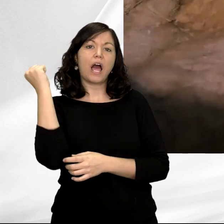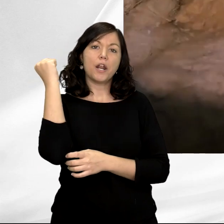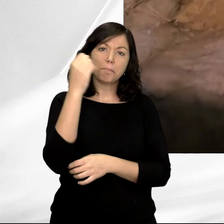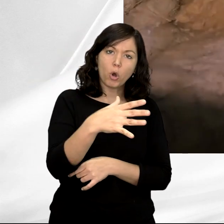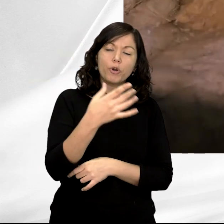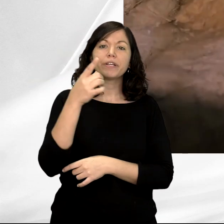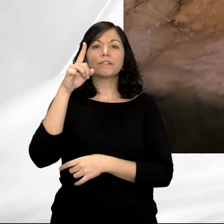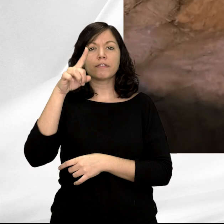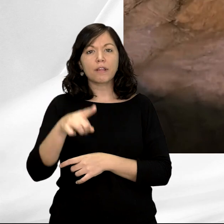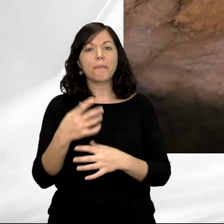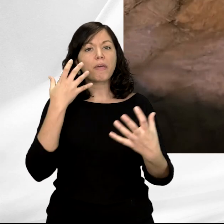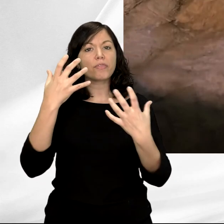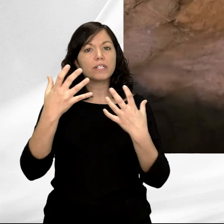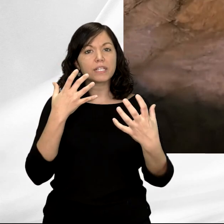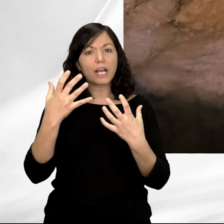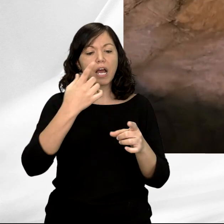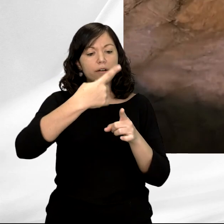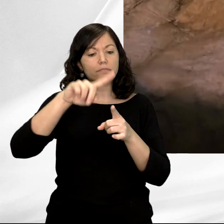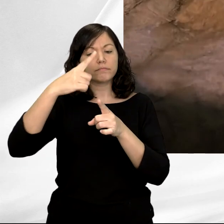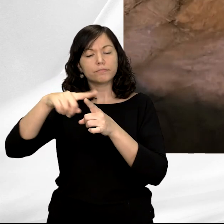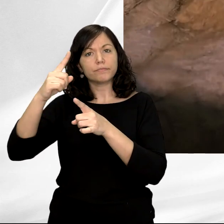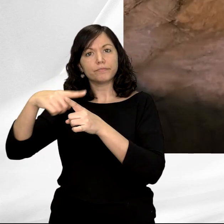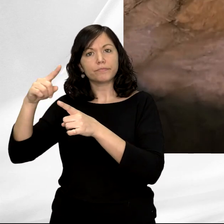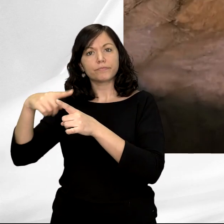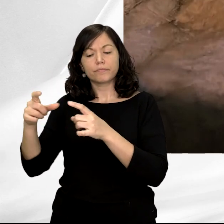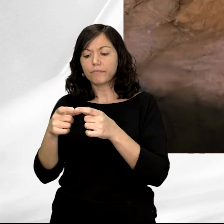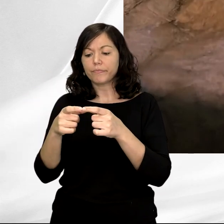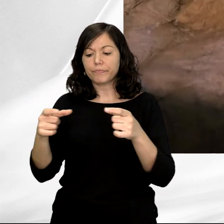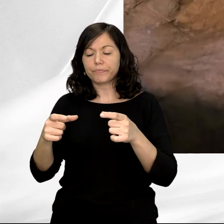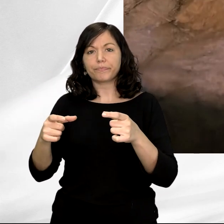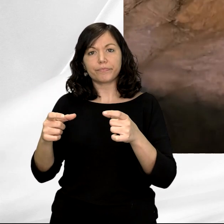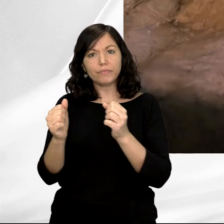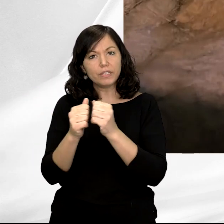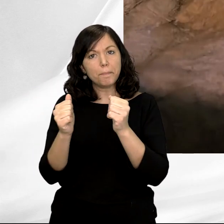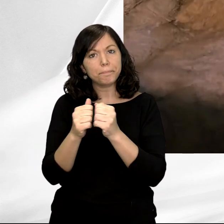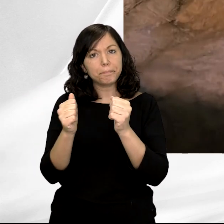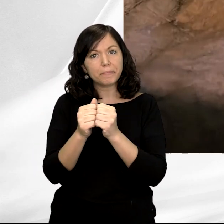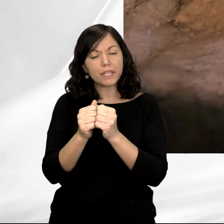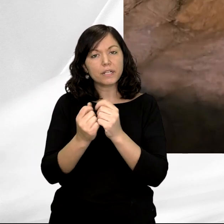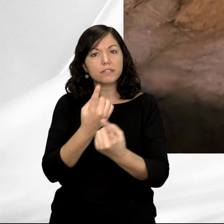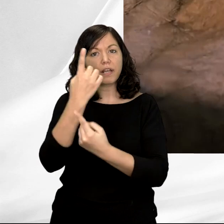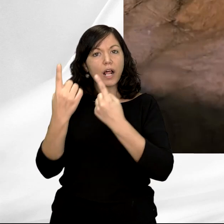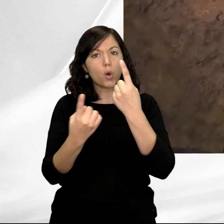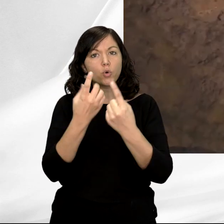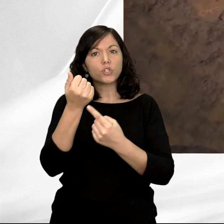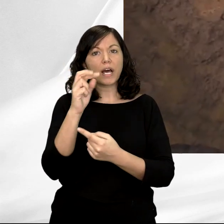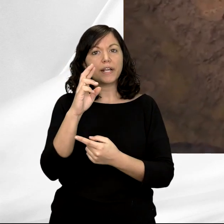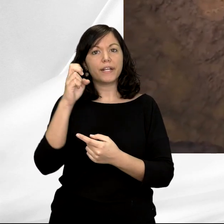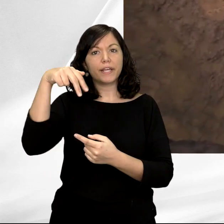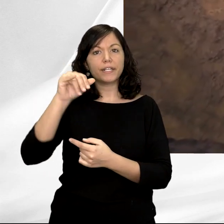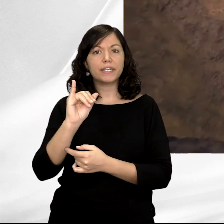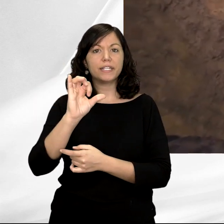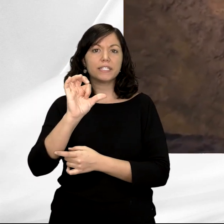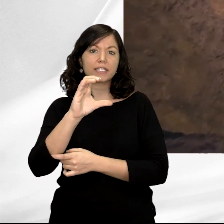y destacar también un importante lote de plaquetas de piedra, en algunos casos arenisca, donde vamos a